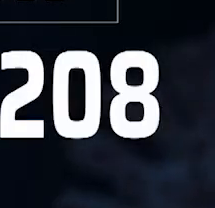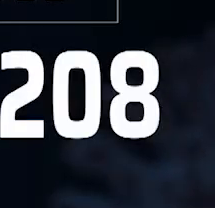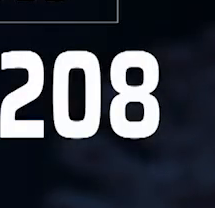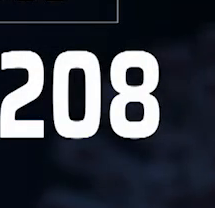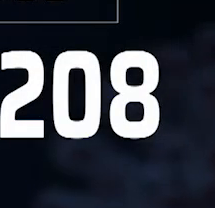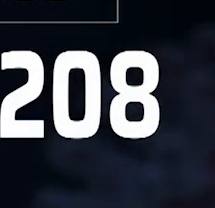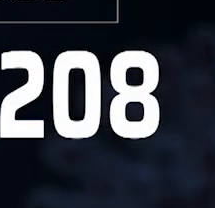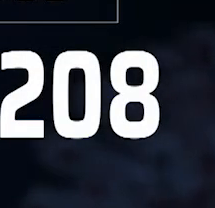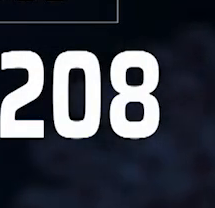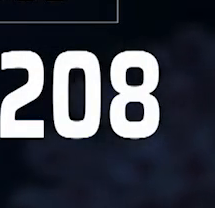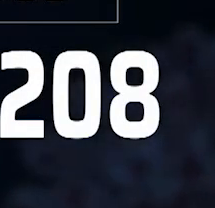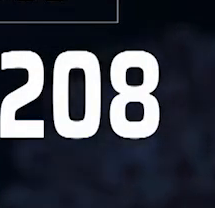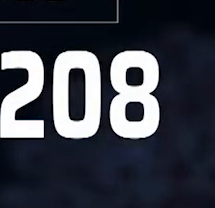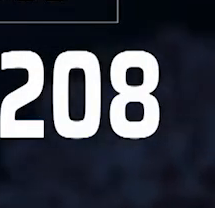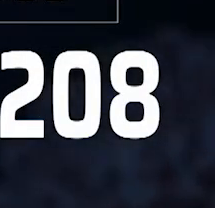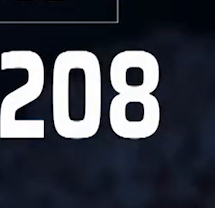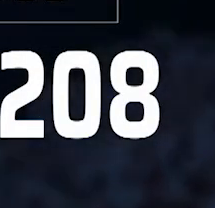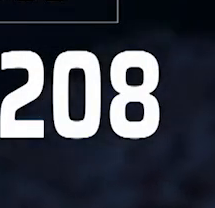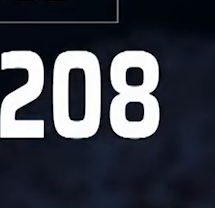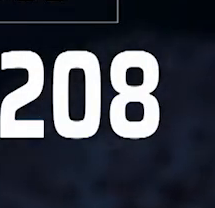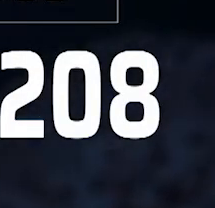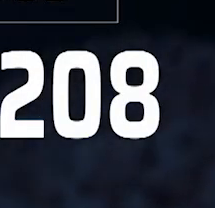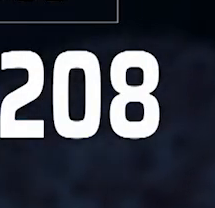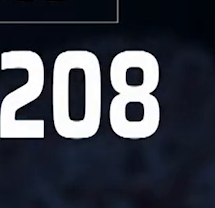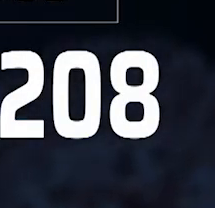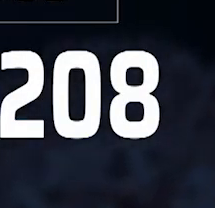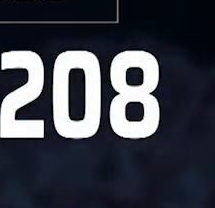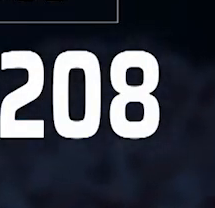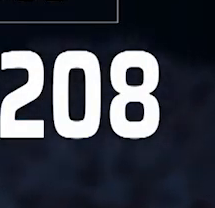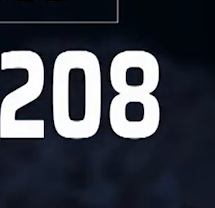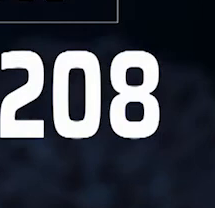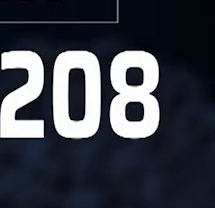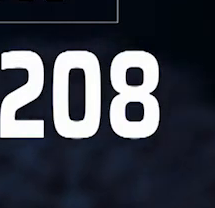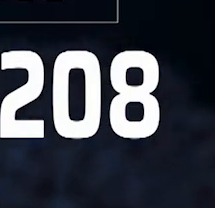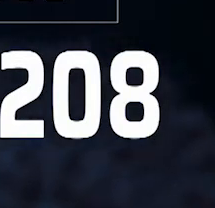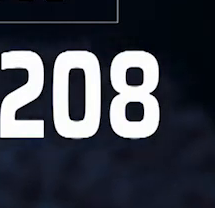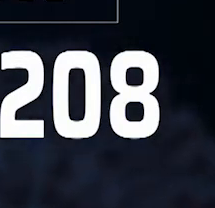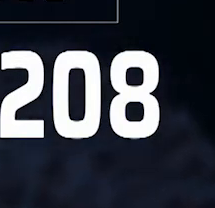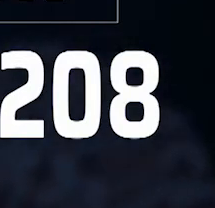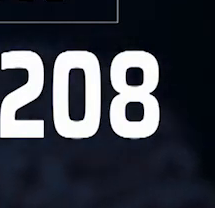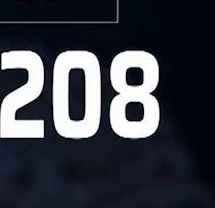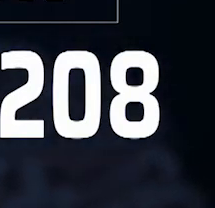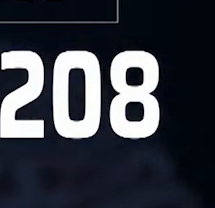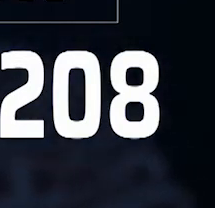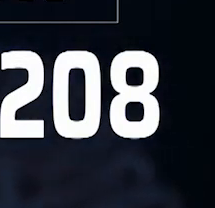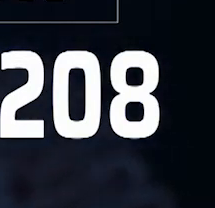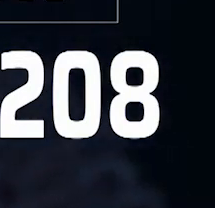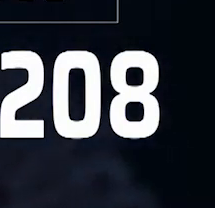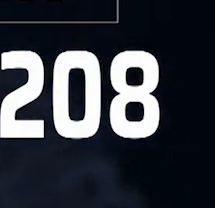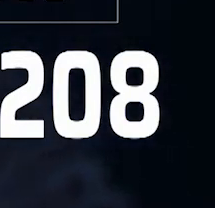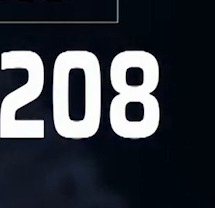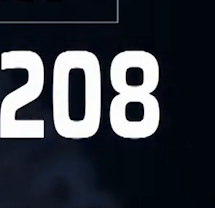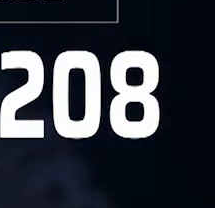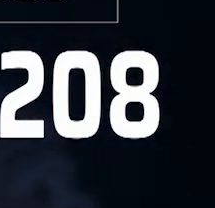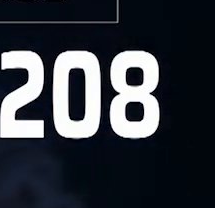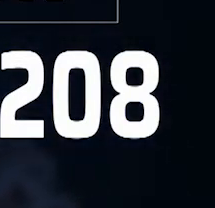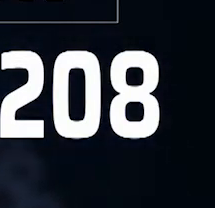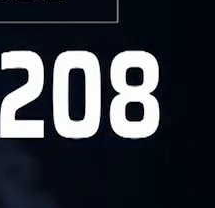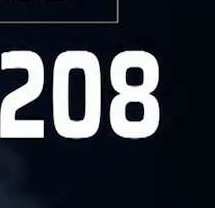Por supuesto, en el mundo, tenemos 529,070 casos nuevos a hoy, 2